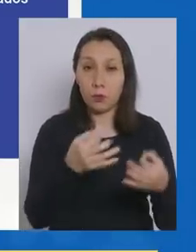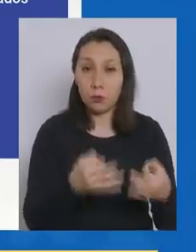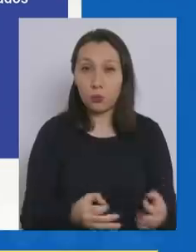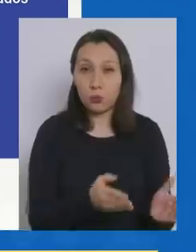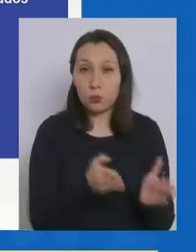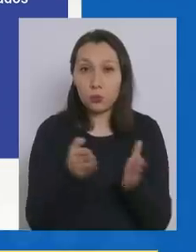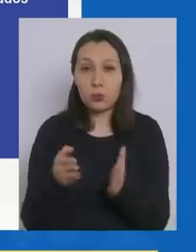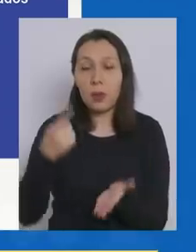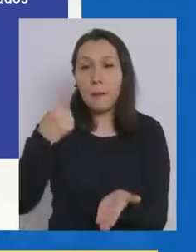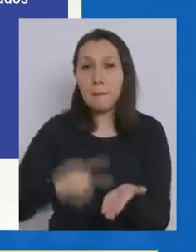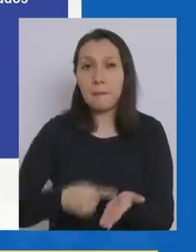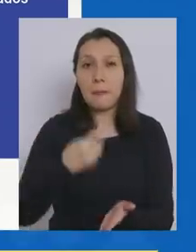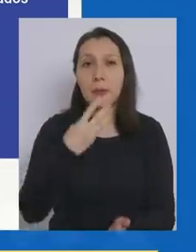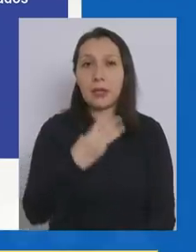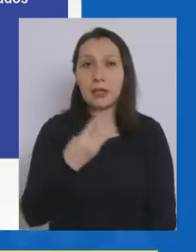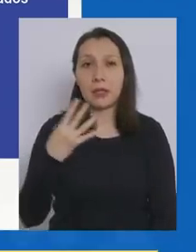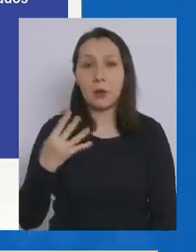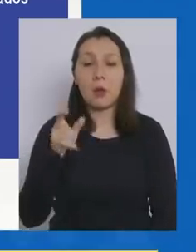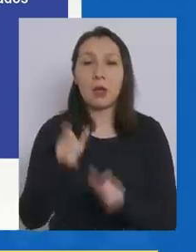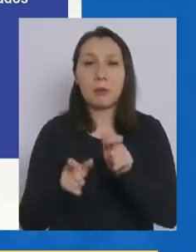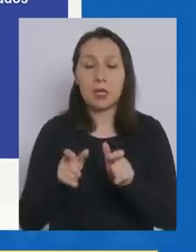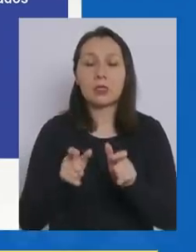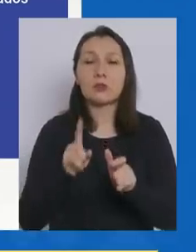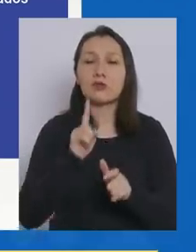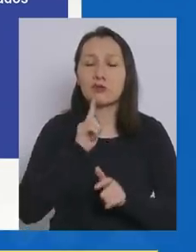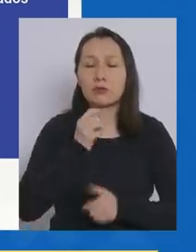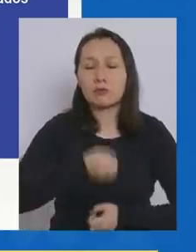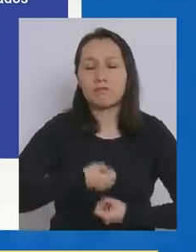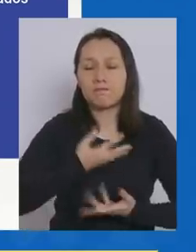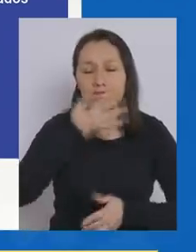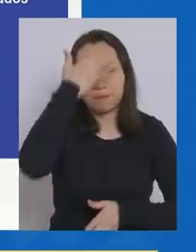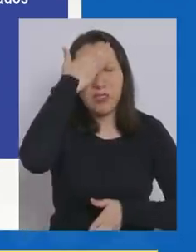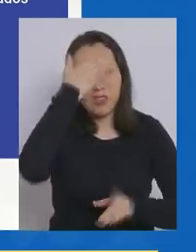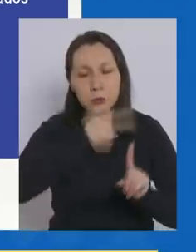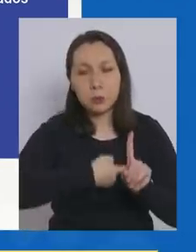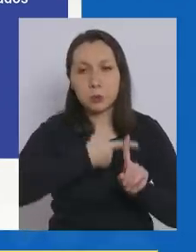cuales 1.034 son de casos sintomáticos.